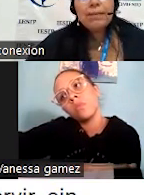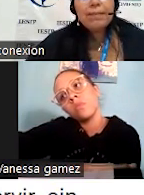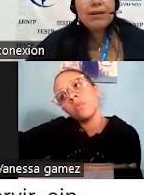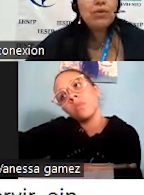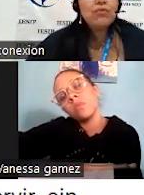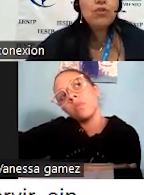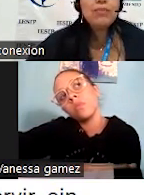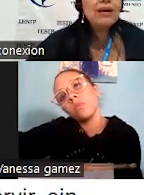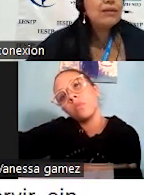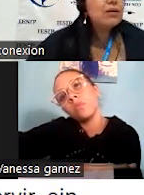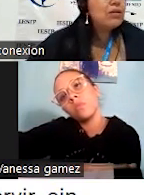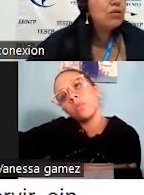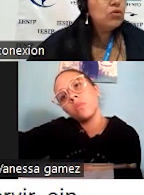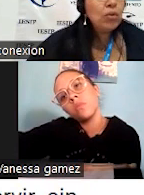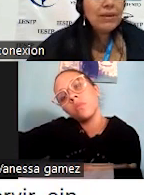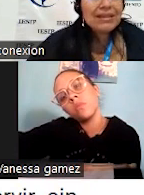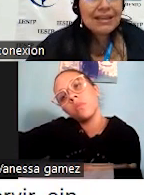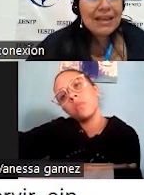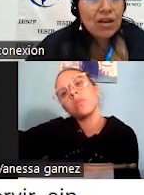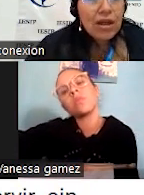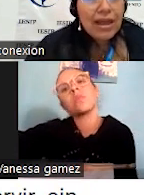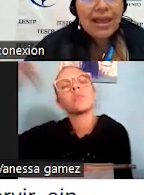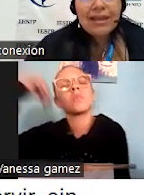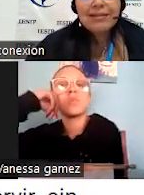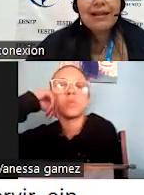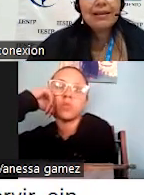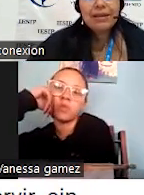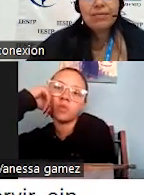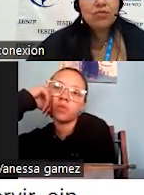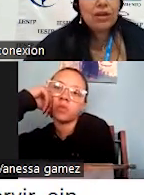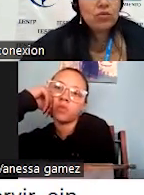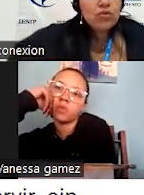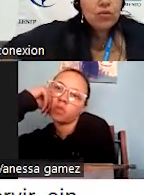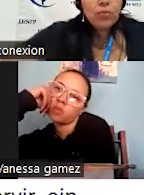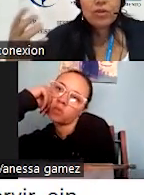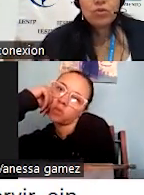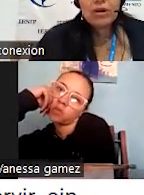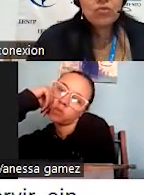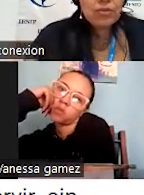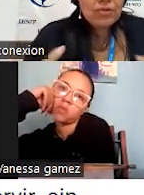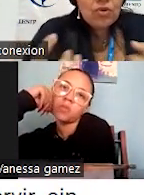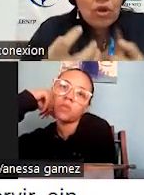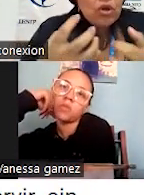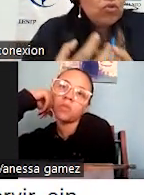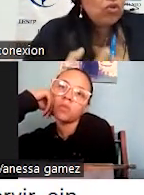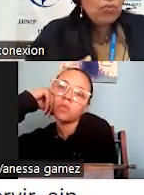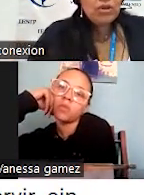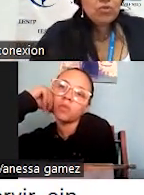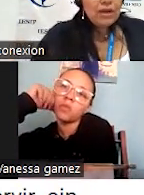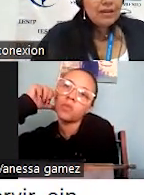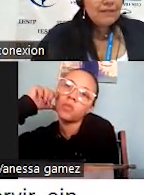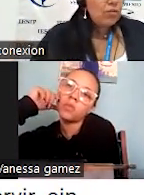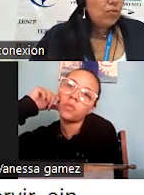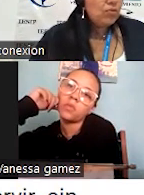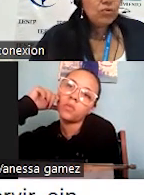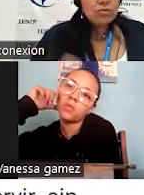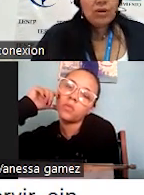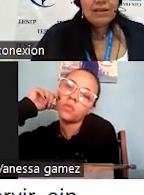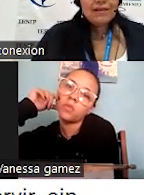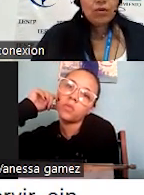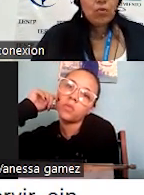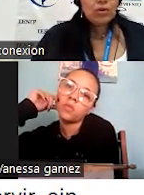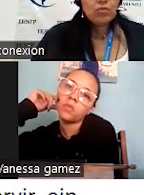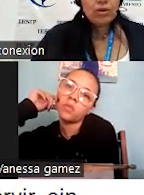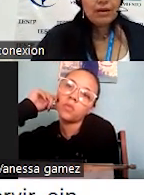que un bien, pero de forma no material e intangible. sea, no se puede tocar un servicio. Tú no lo puedes tocar así como,